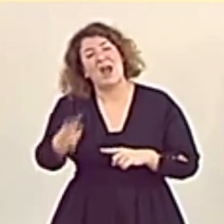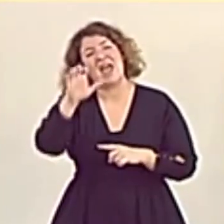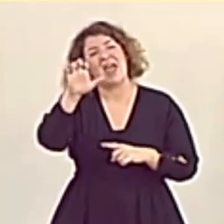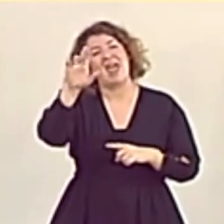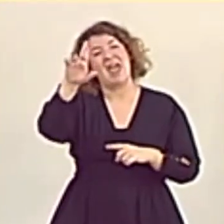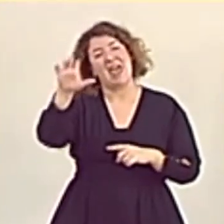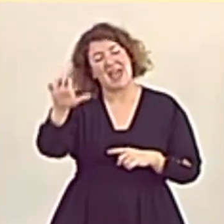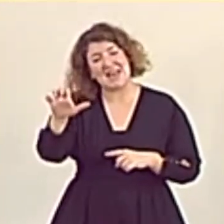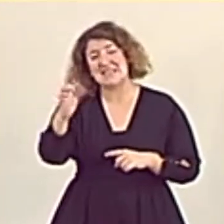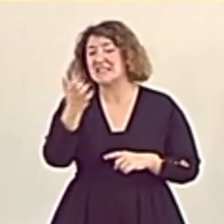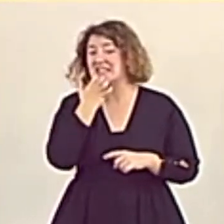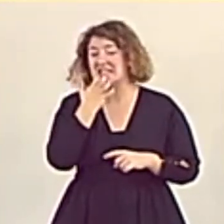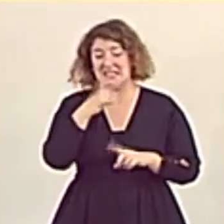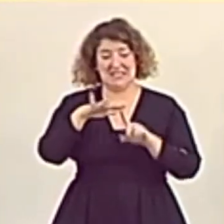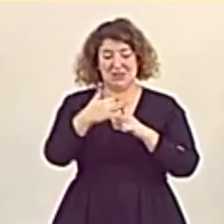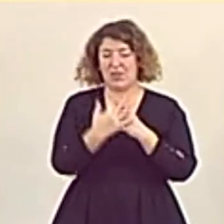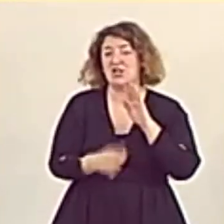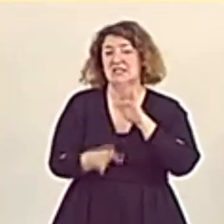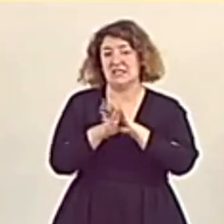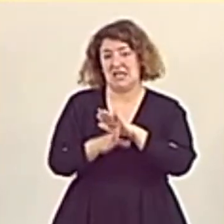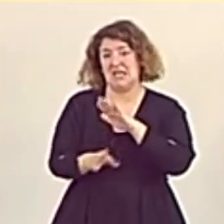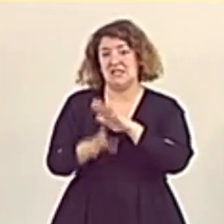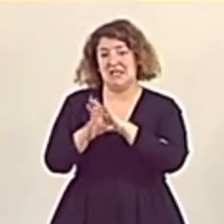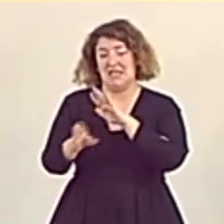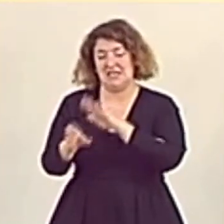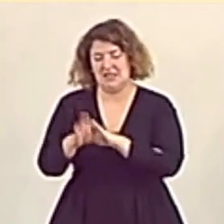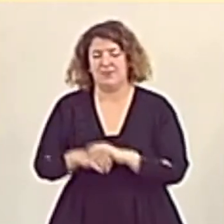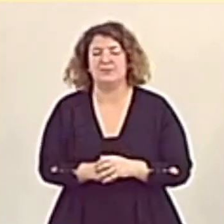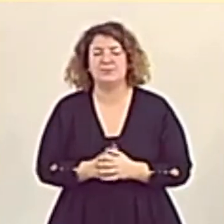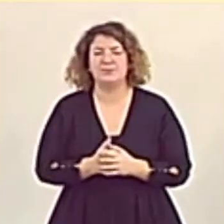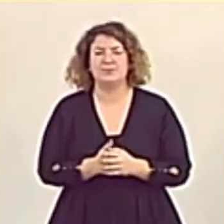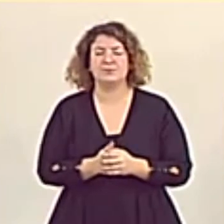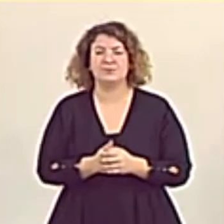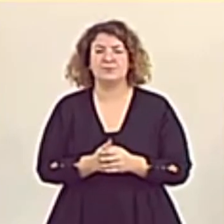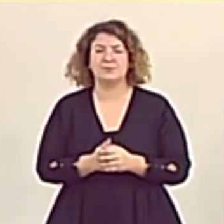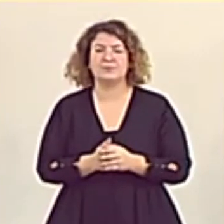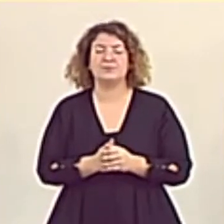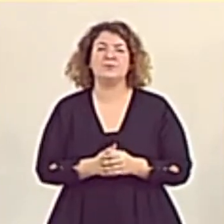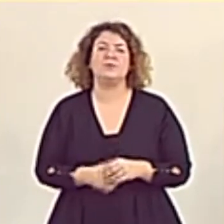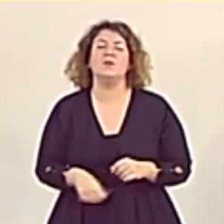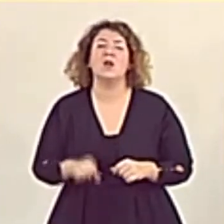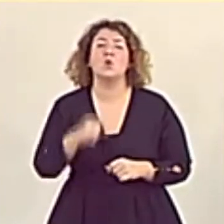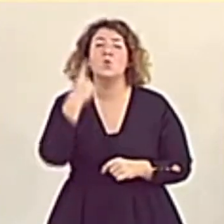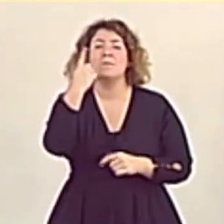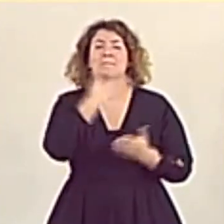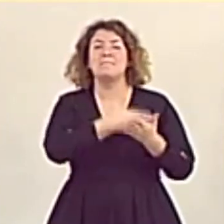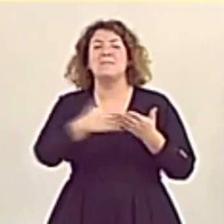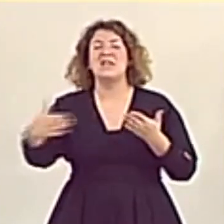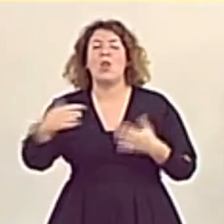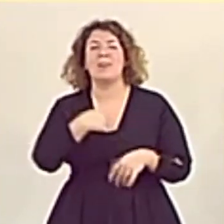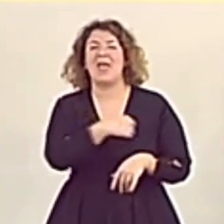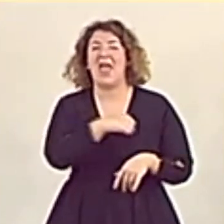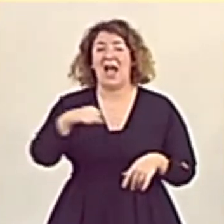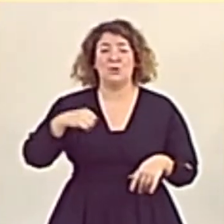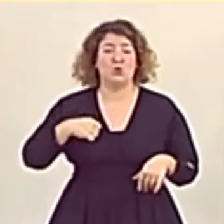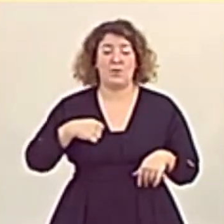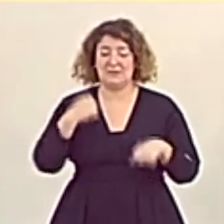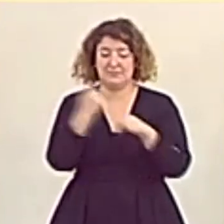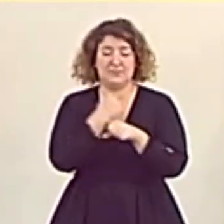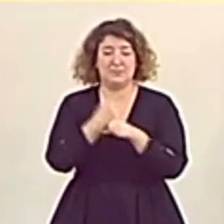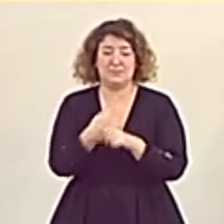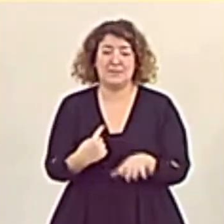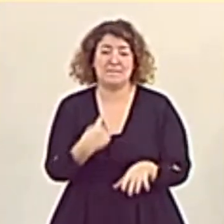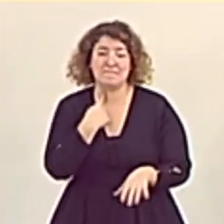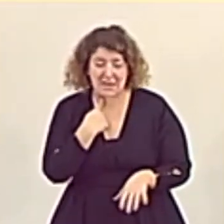si seguimos así. La realidad es que hay más de un millón de autónomos que pueden perder su empleo